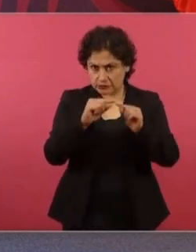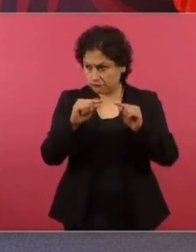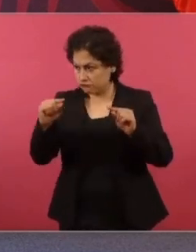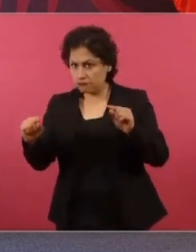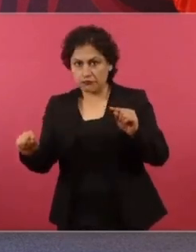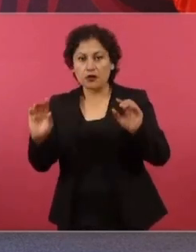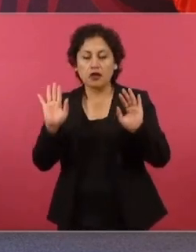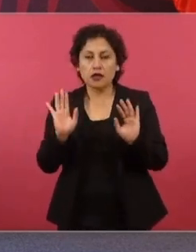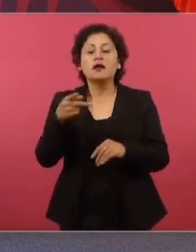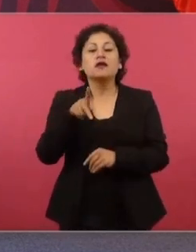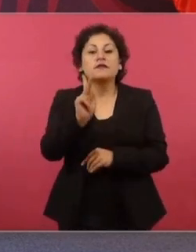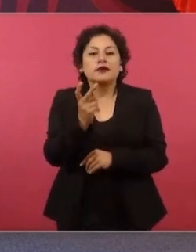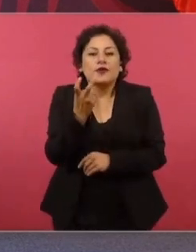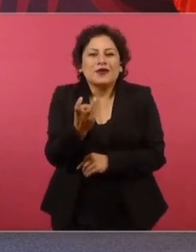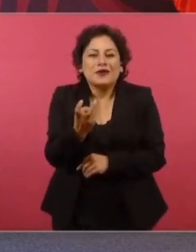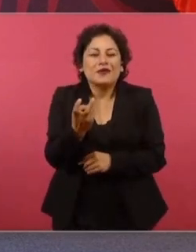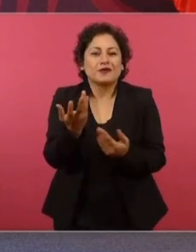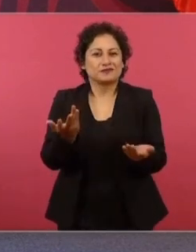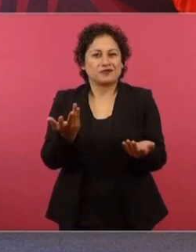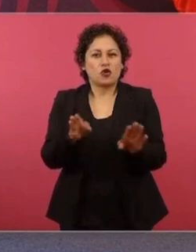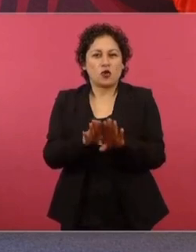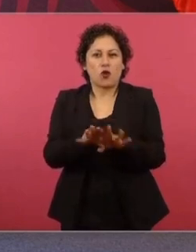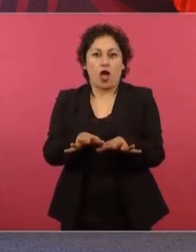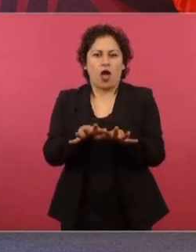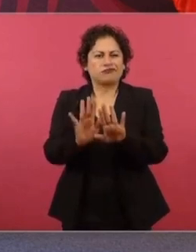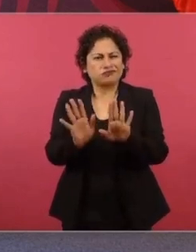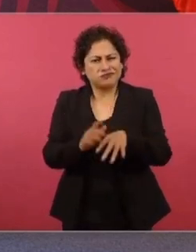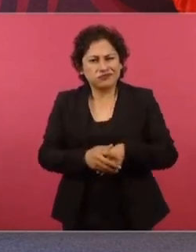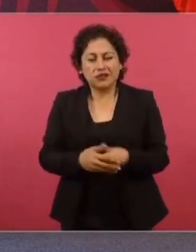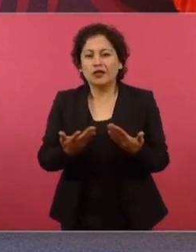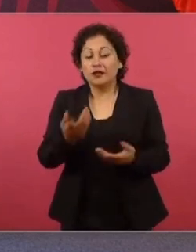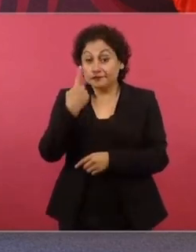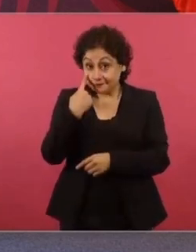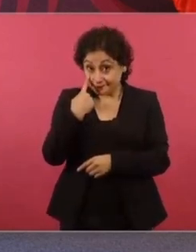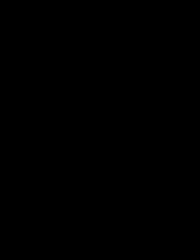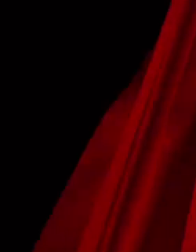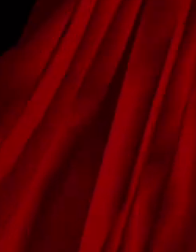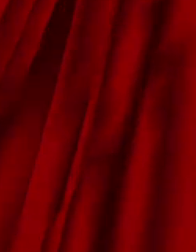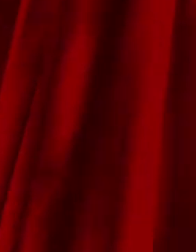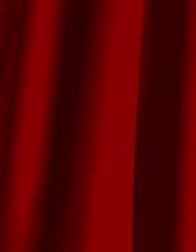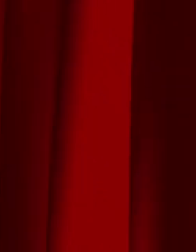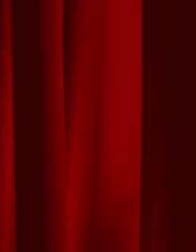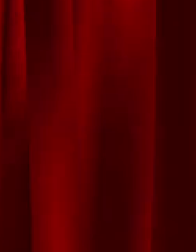significativo. Desde luego, no queremos que se vayan los mexicanos.